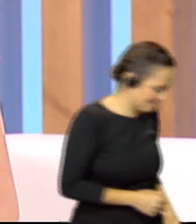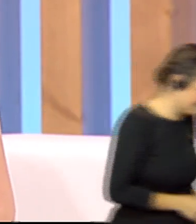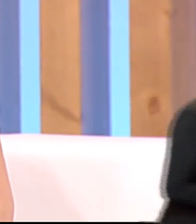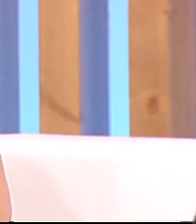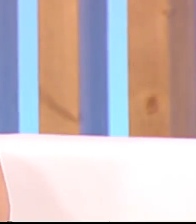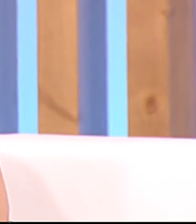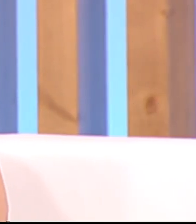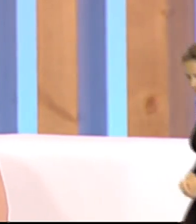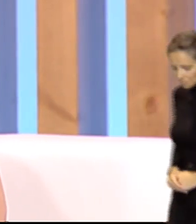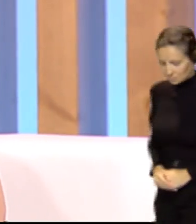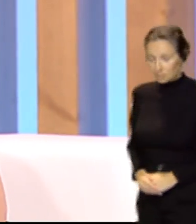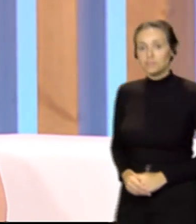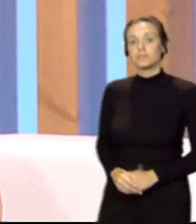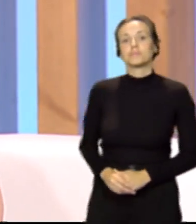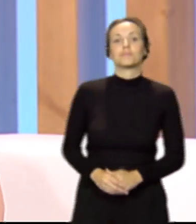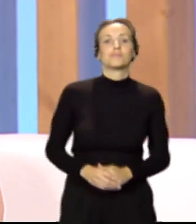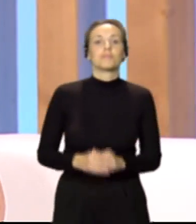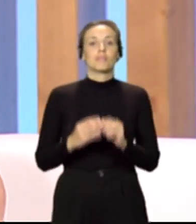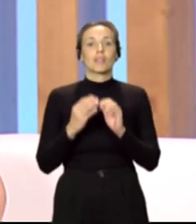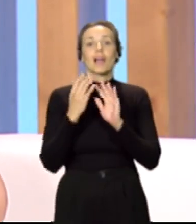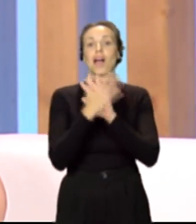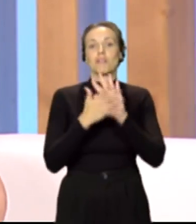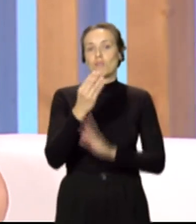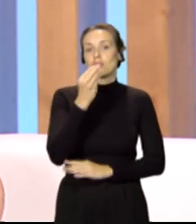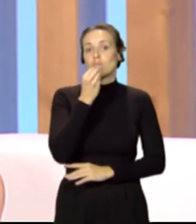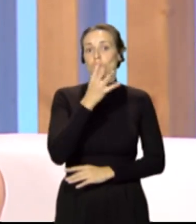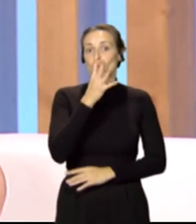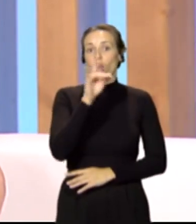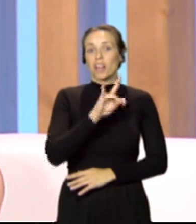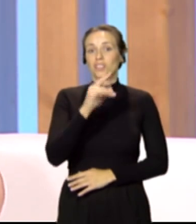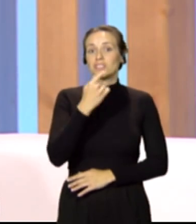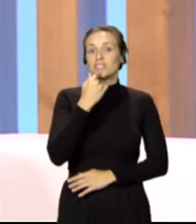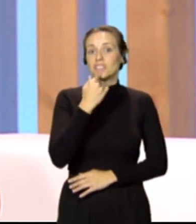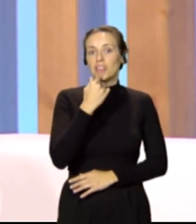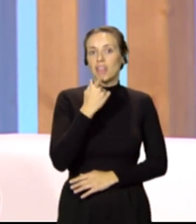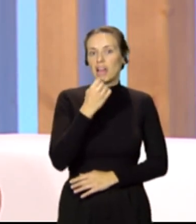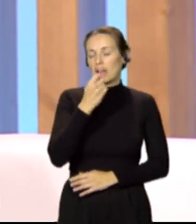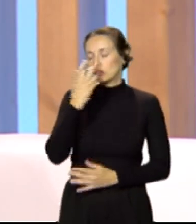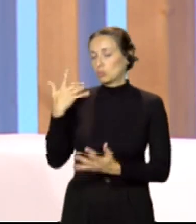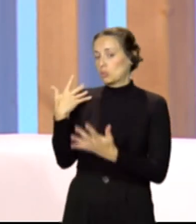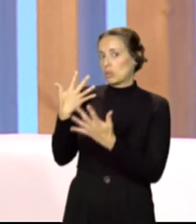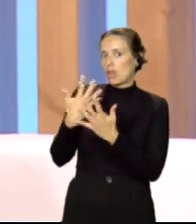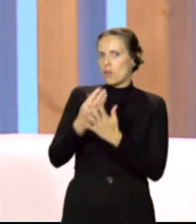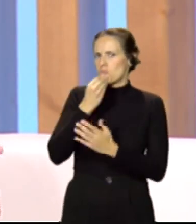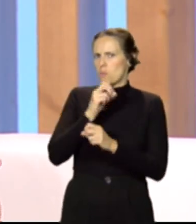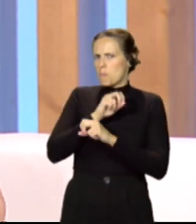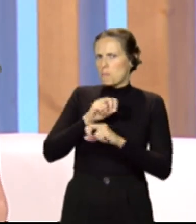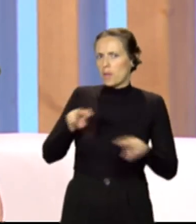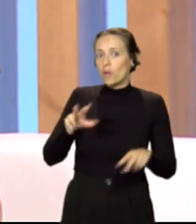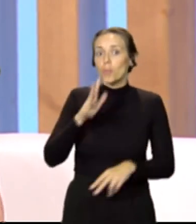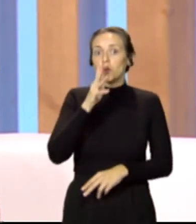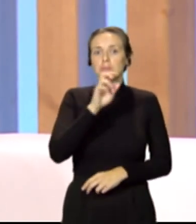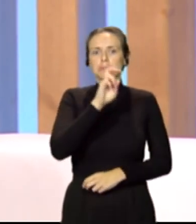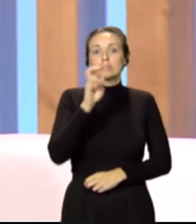Hora de alimentación, porque el gobierno ha detectado que los canarios comemos hoy peor que hace unos años y aunque los motivos son diversos,